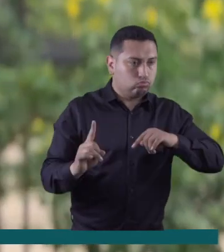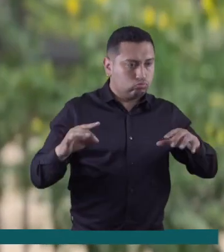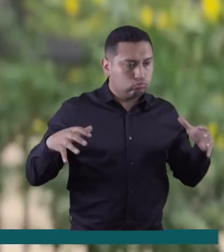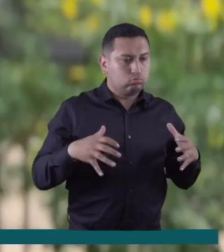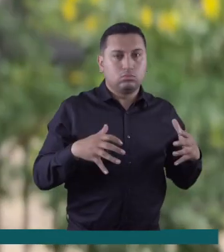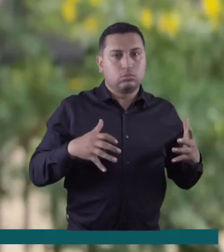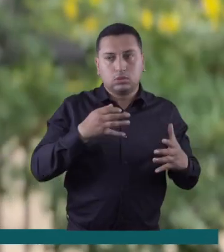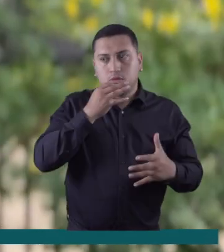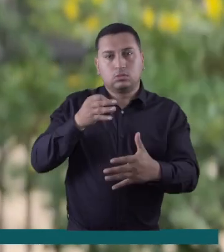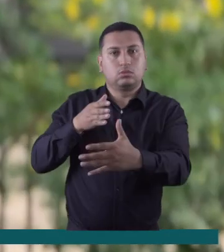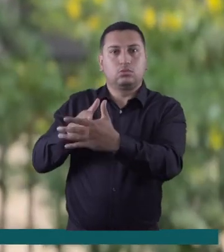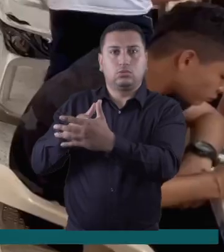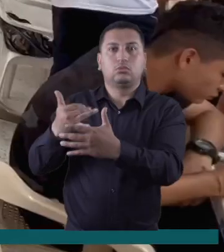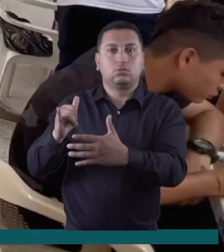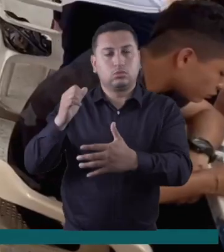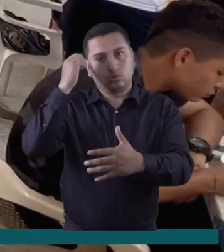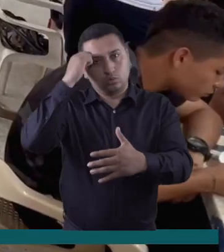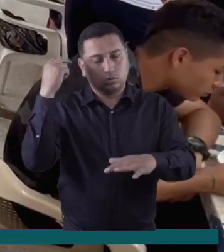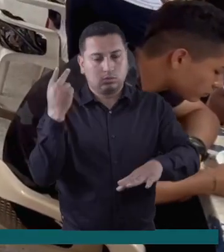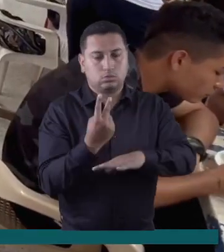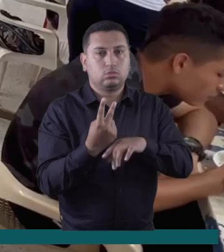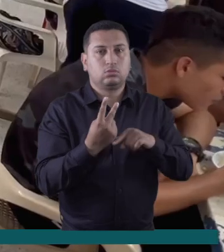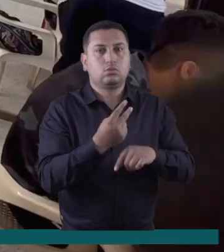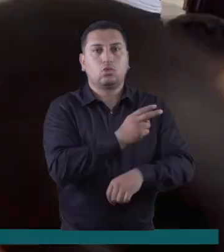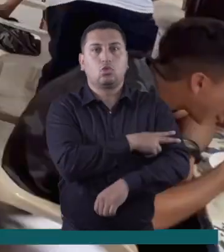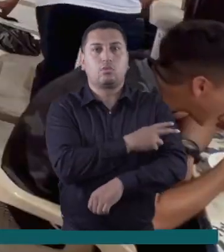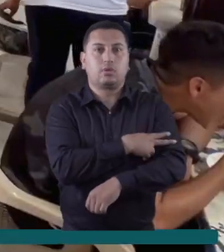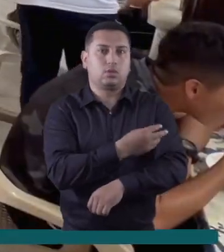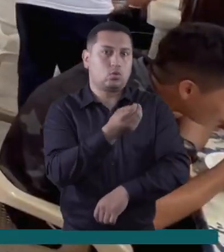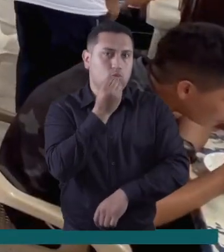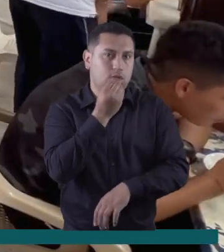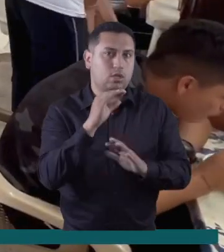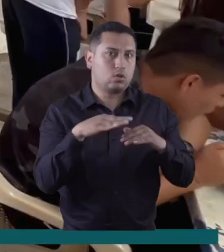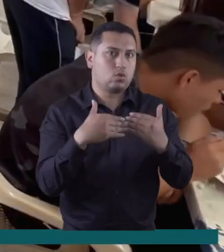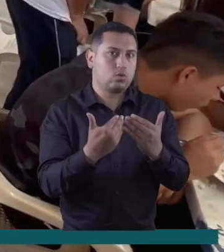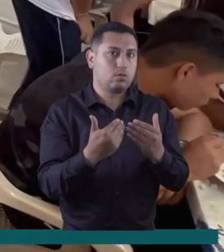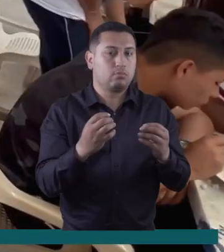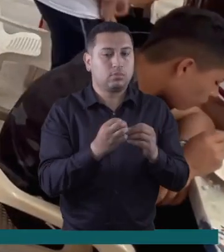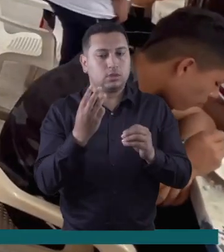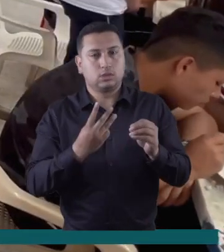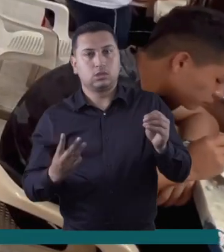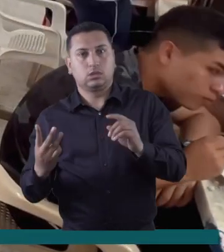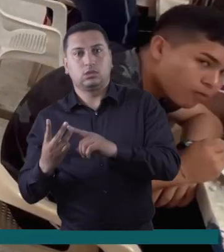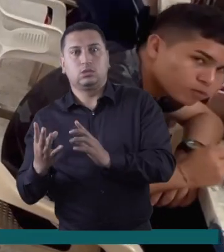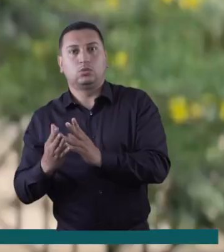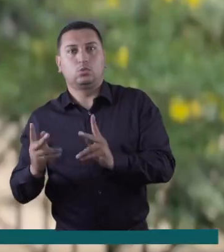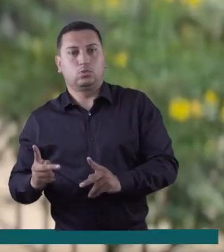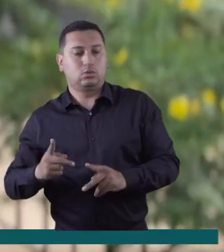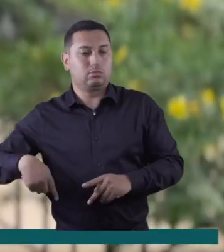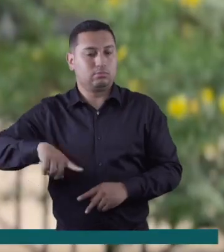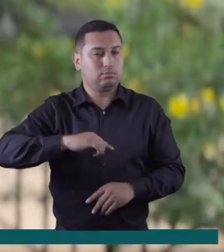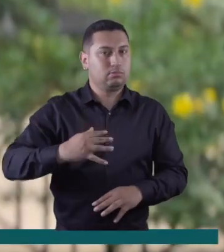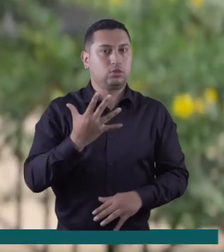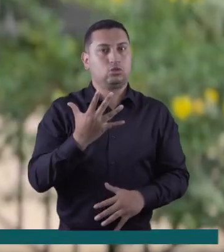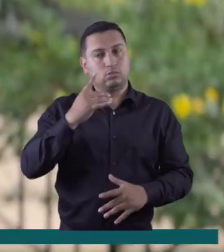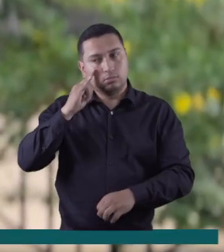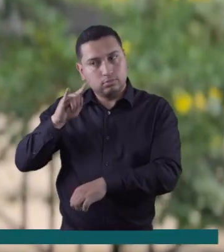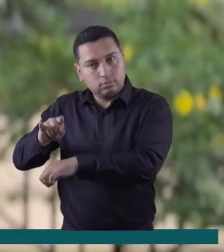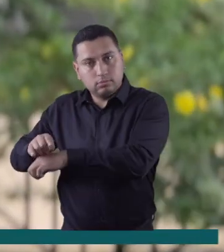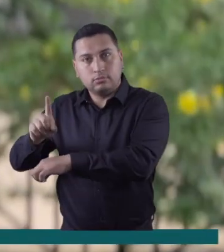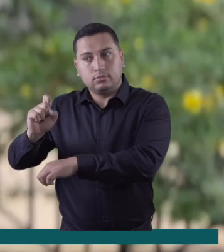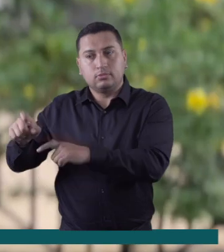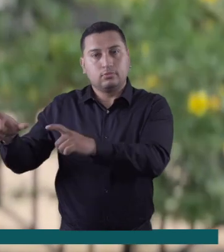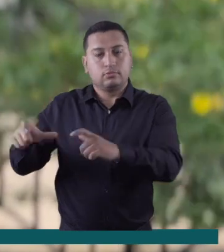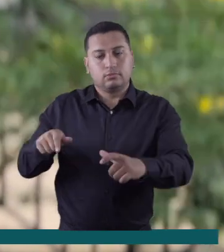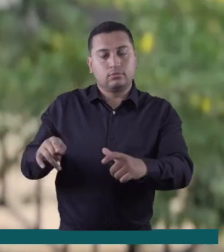seremos los primeros que denunciemos. Hay dos docentes del Comité de Alimentación Escolar y hay tres estudiantes. Vamos a estar vigilantes,